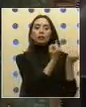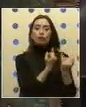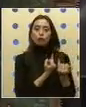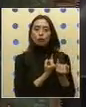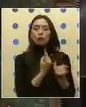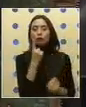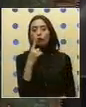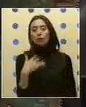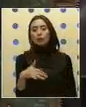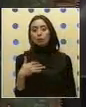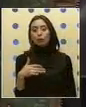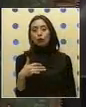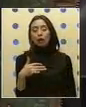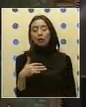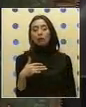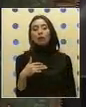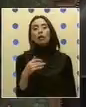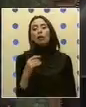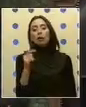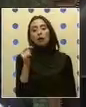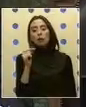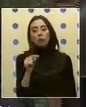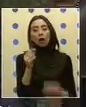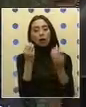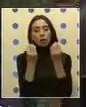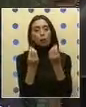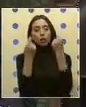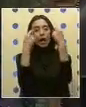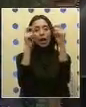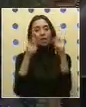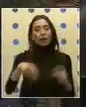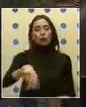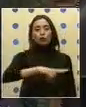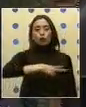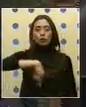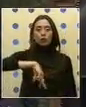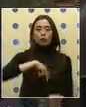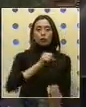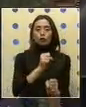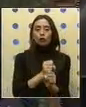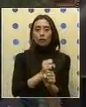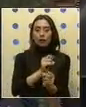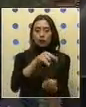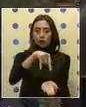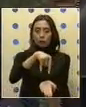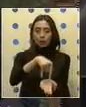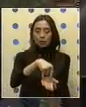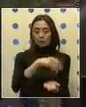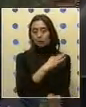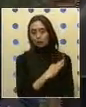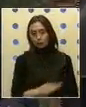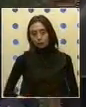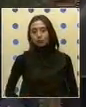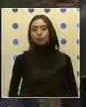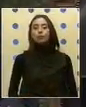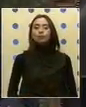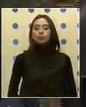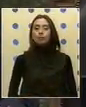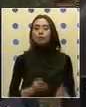que es importante para que haya una devida evaluación de nuestro trabajo parlamentario. Decía entonces que iniciando